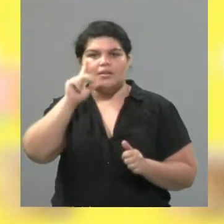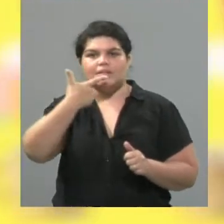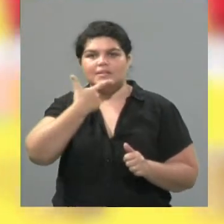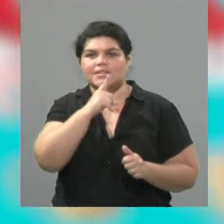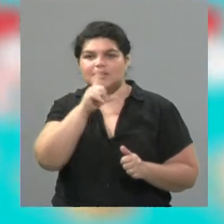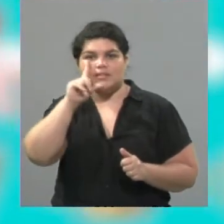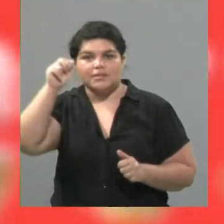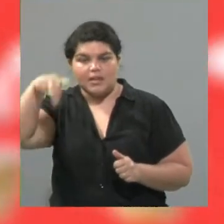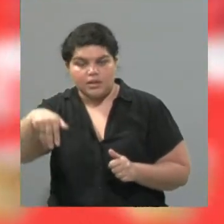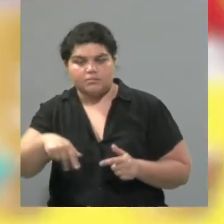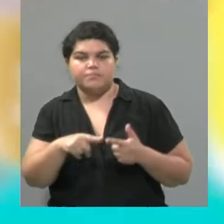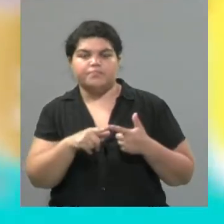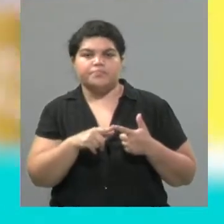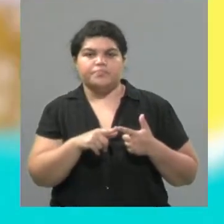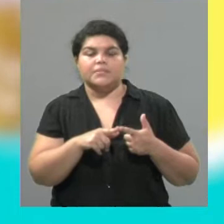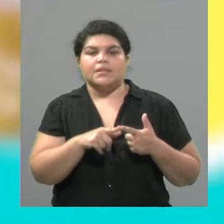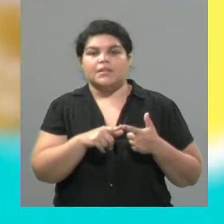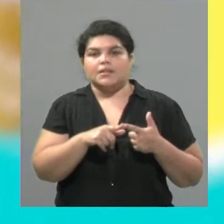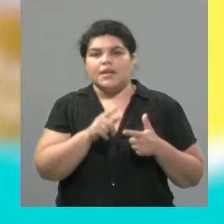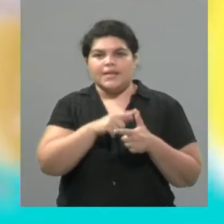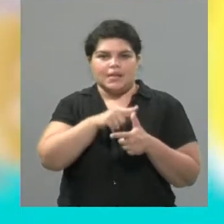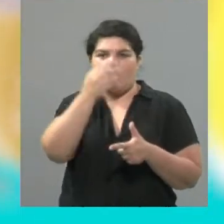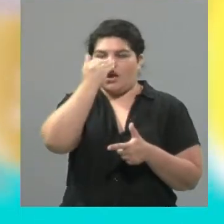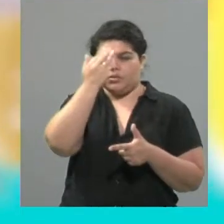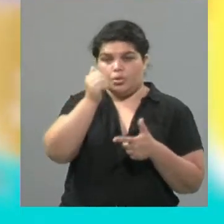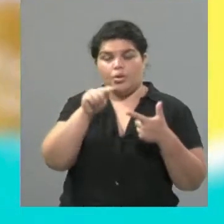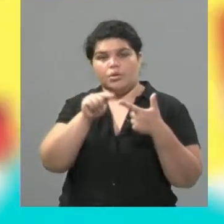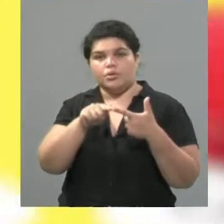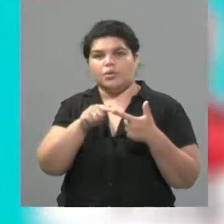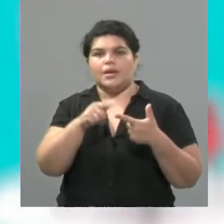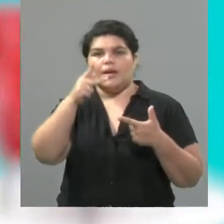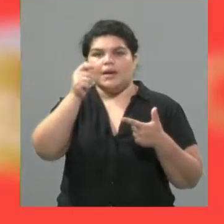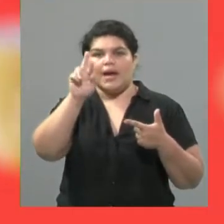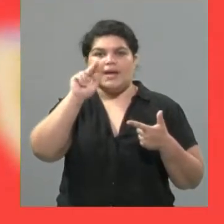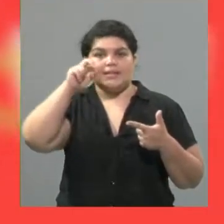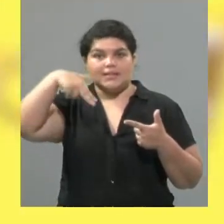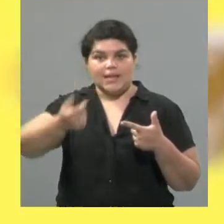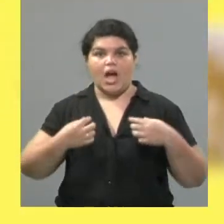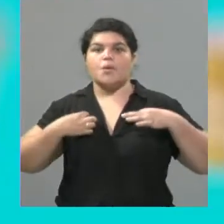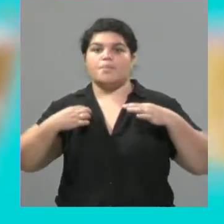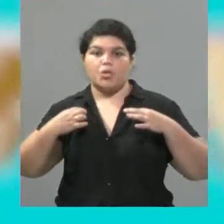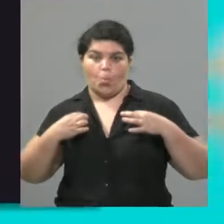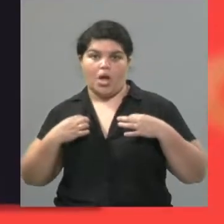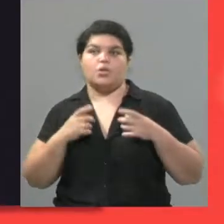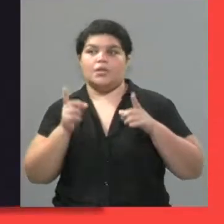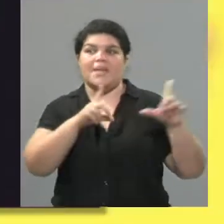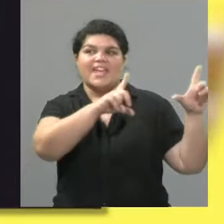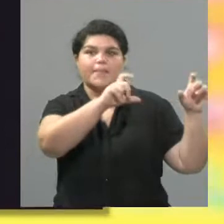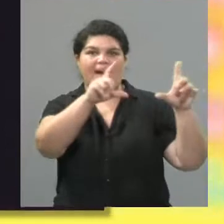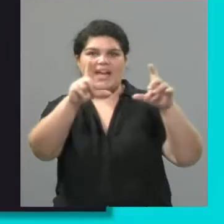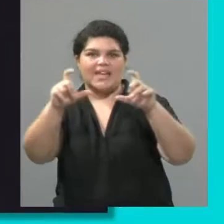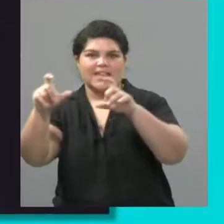Janina Dimuno, en lo que es el estuario. Y tenemos todo lo que son las imágenes que pueden ver en pantalla, de